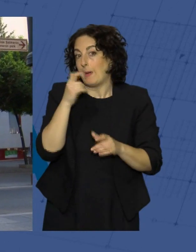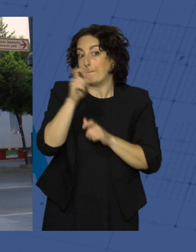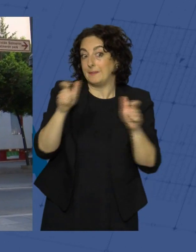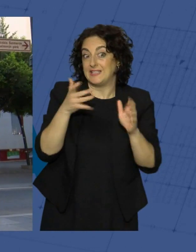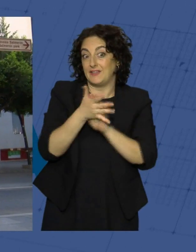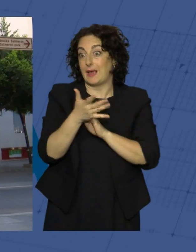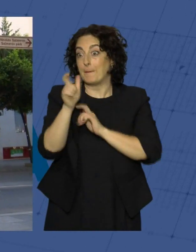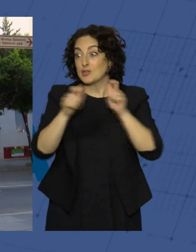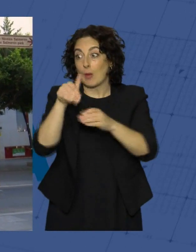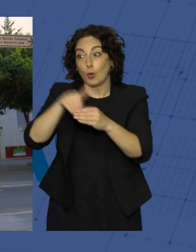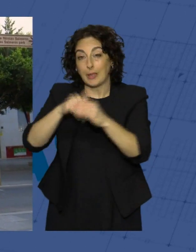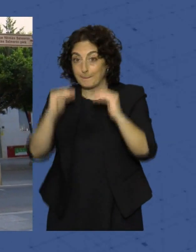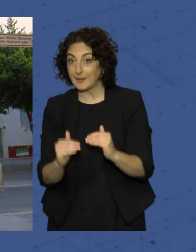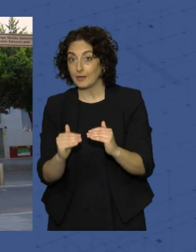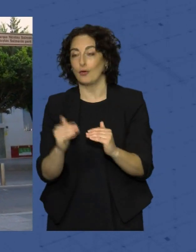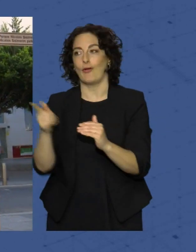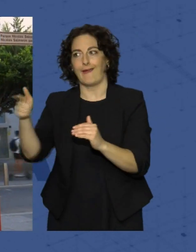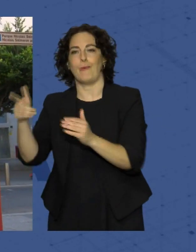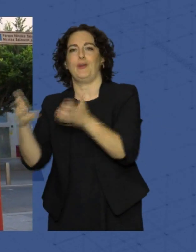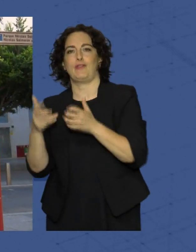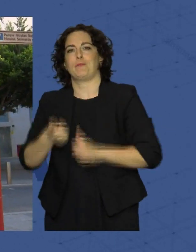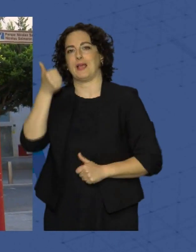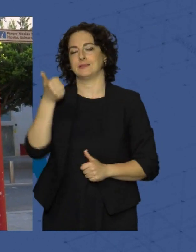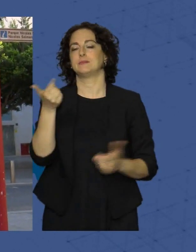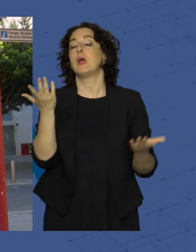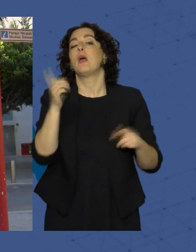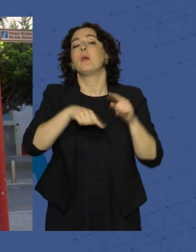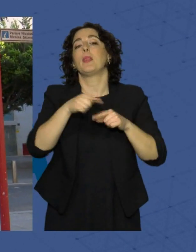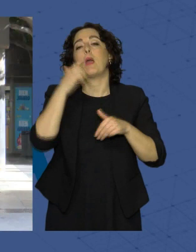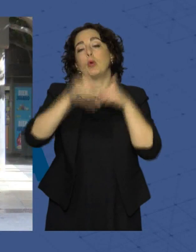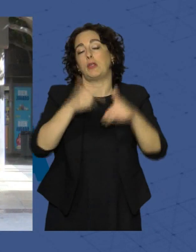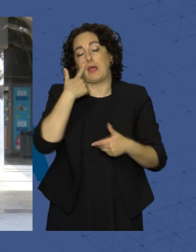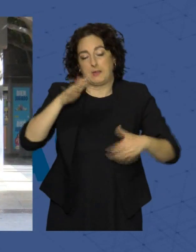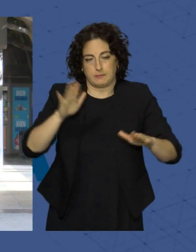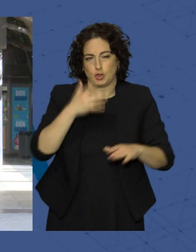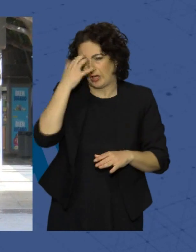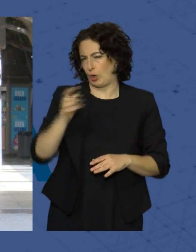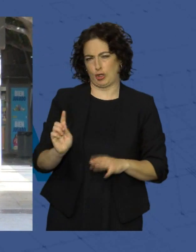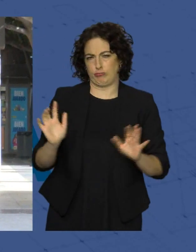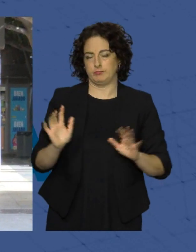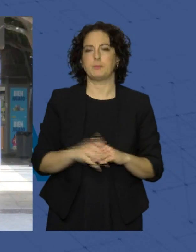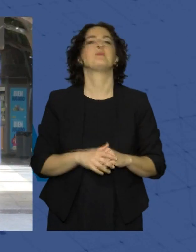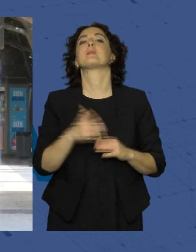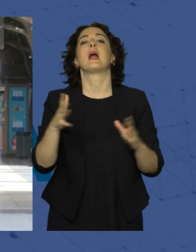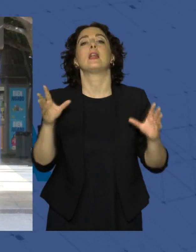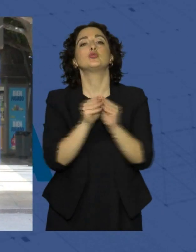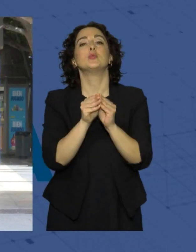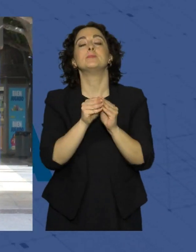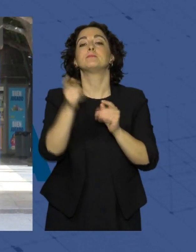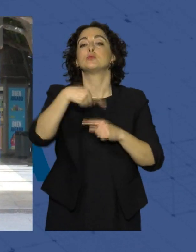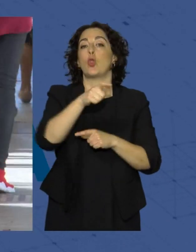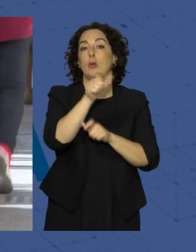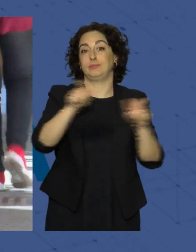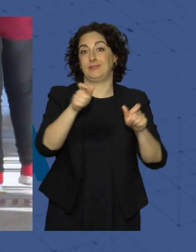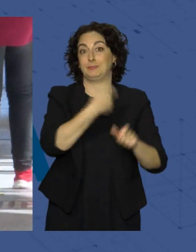vote, más beneficios tiene él. Pero en fin, las urnas dirán. Yo creo que no. En definitiva, todos los españoles estamos llamados a